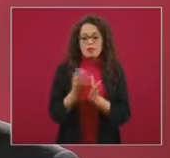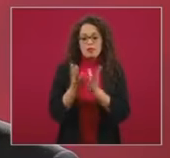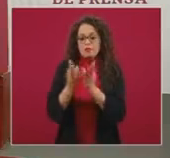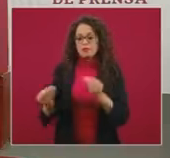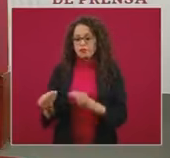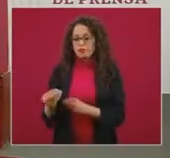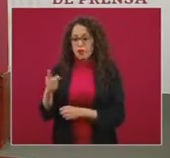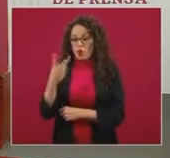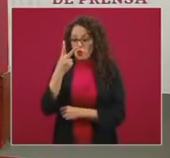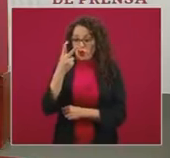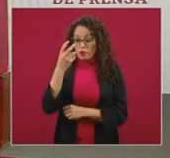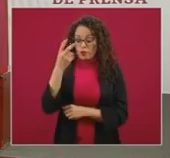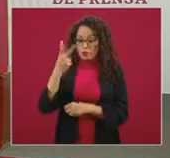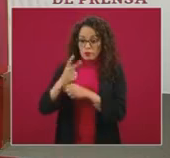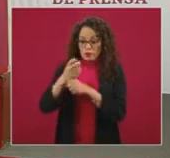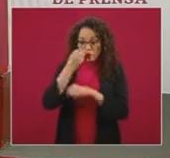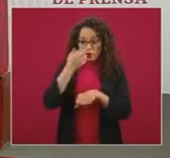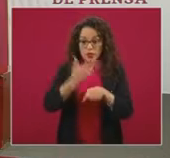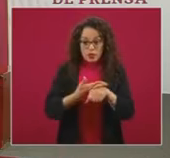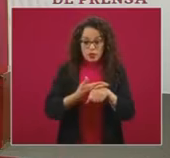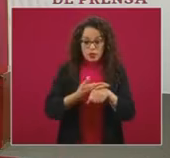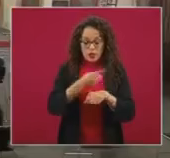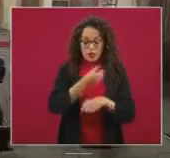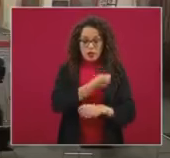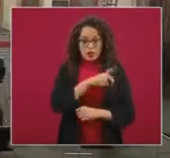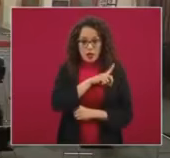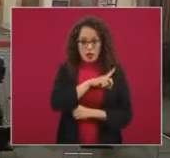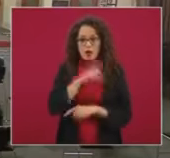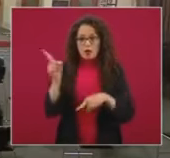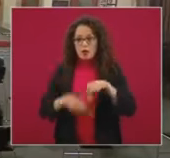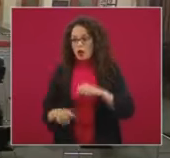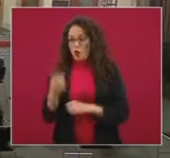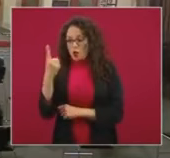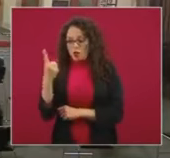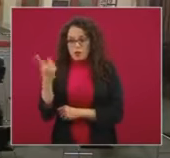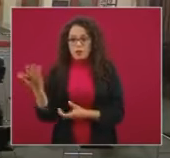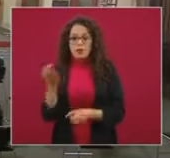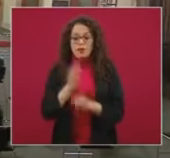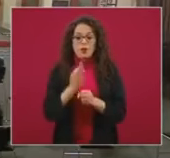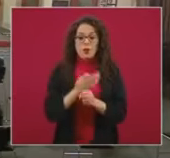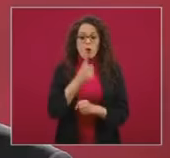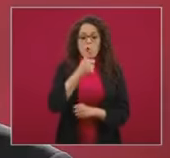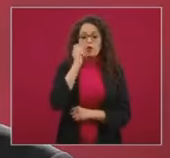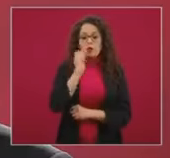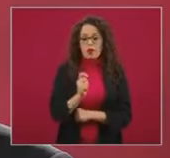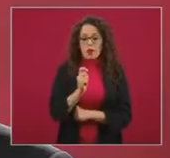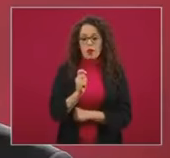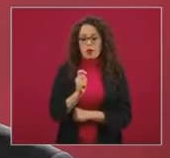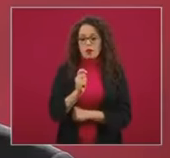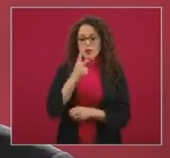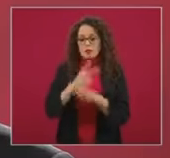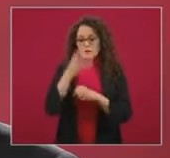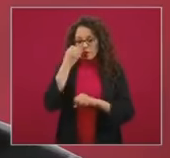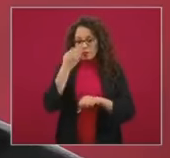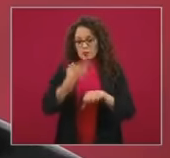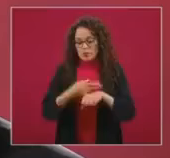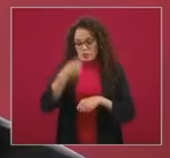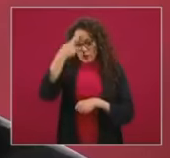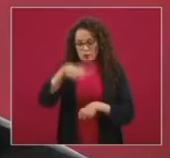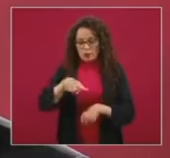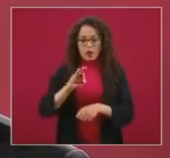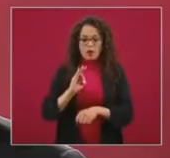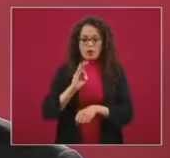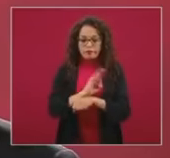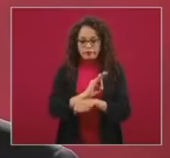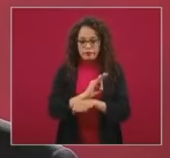dos subsecretarías de la Secretaría de Salud. Hoy sólo queda una, que es la Subsecretaría de Prevención y Promoción de la Salud, que pasará a ser